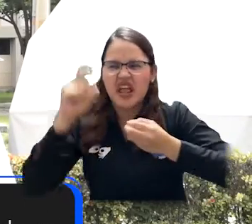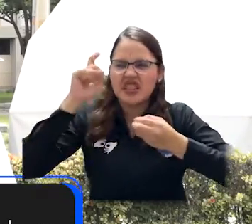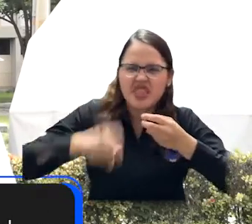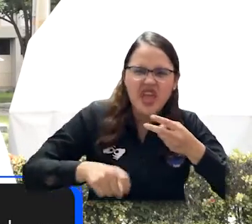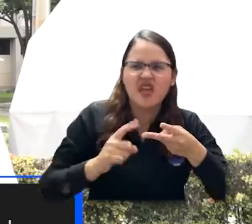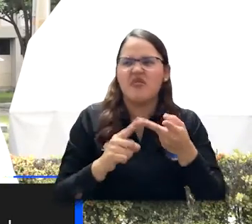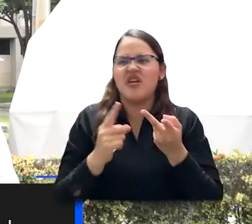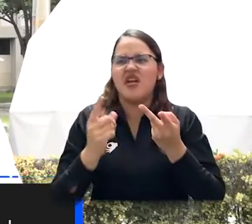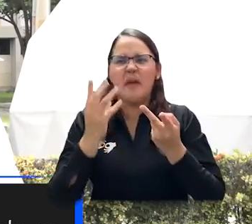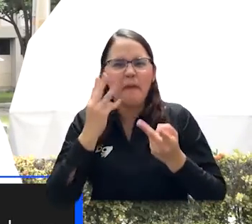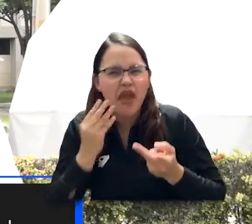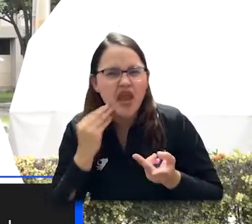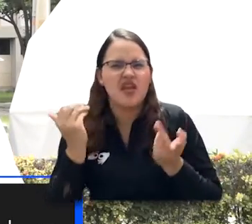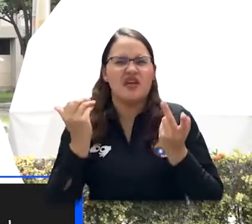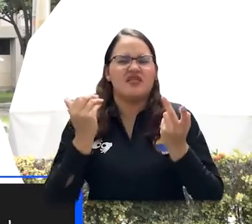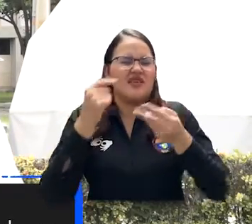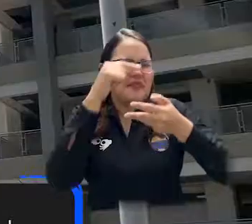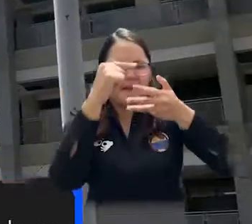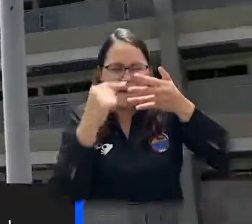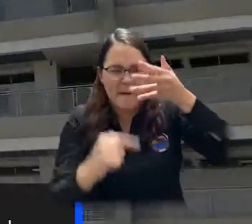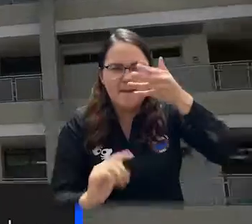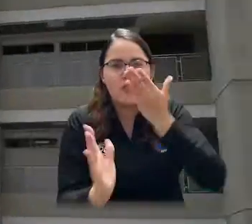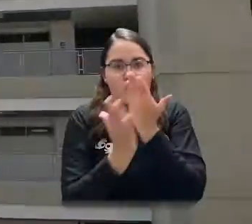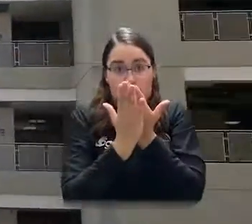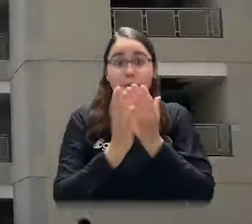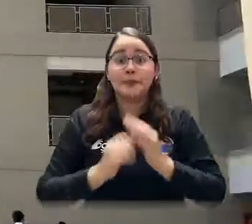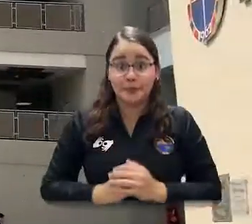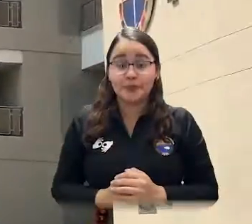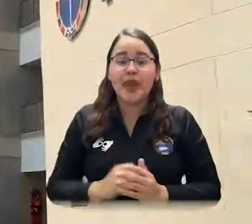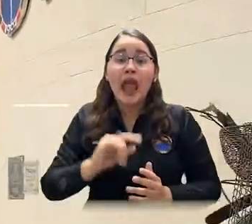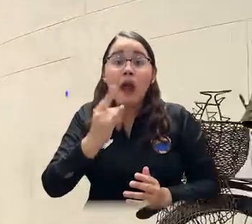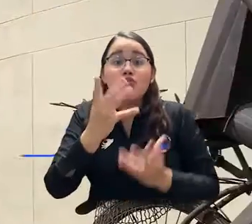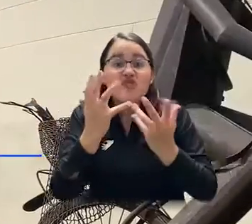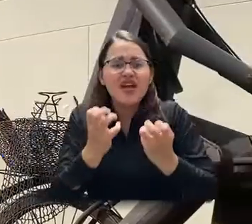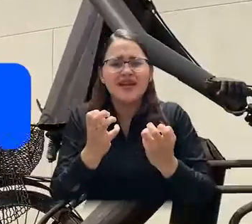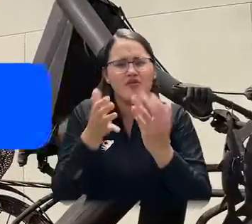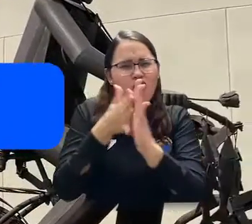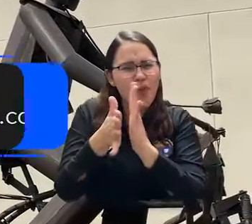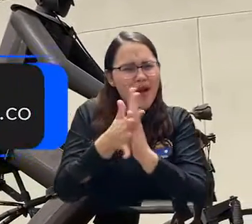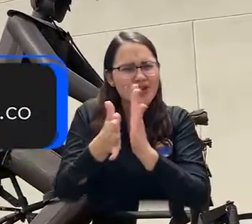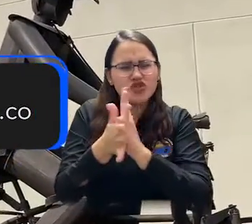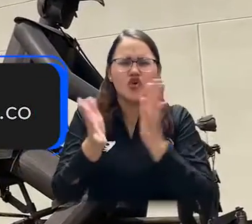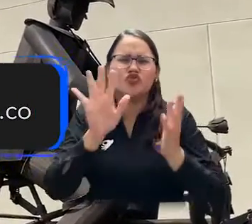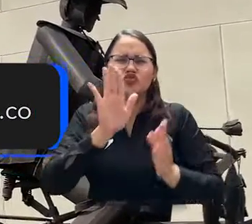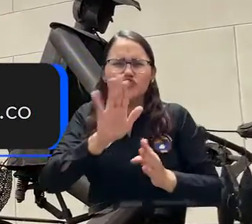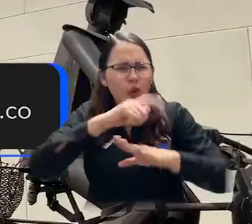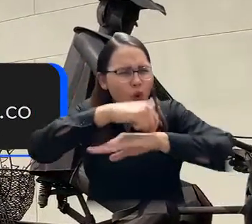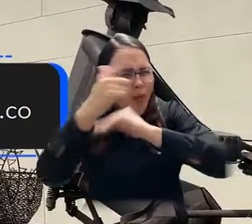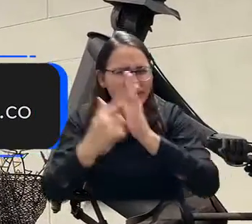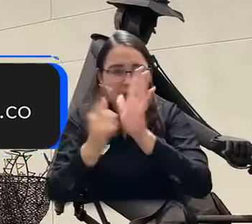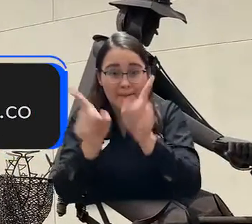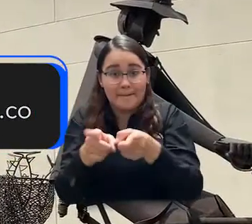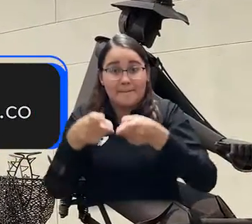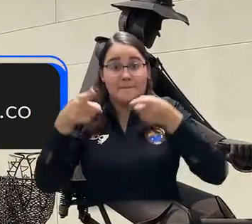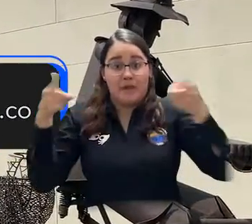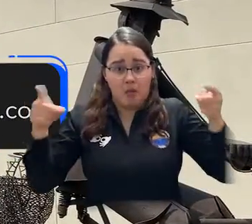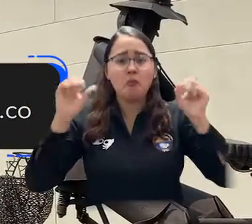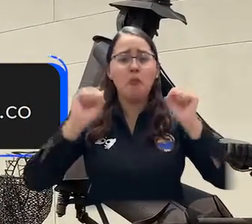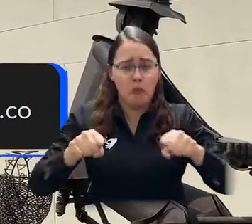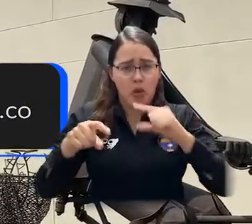requisitos, calidades, documentos que deberás llegar. Para mayor información puedes escribir al correo